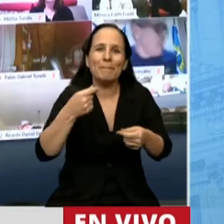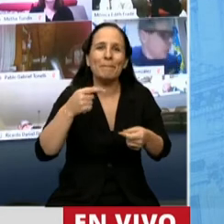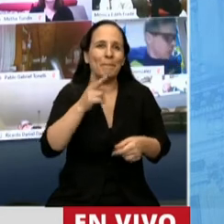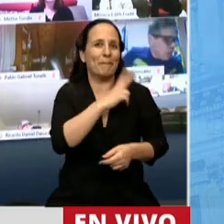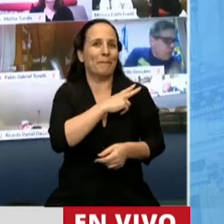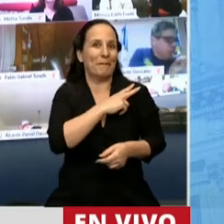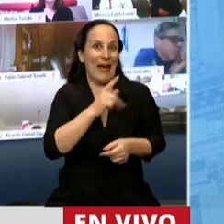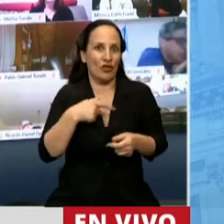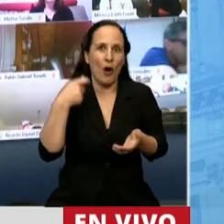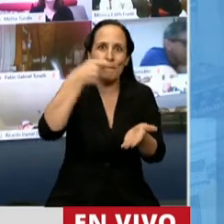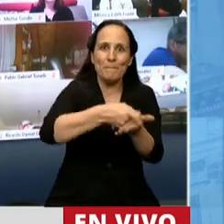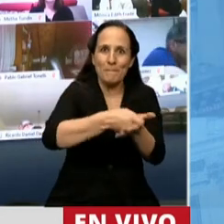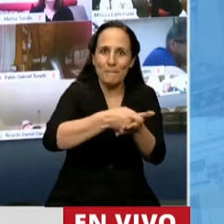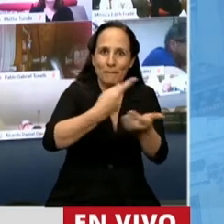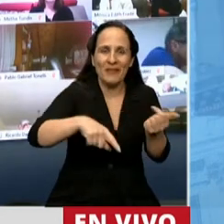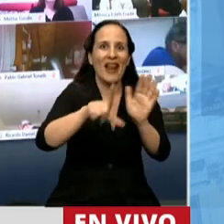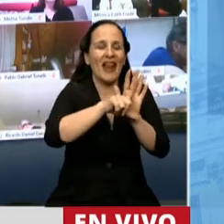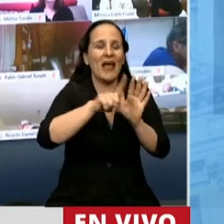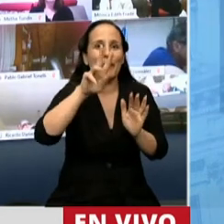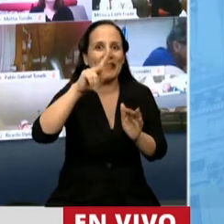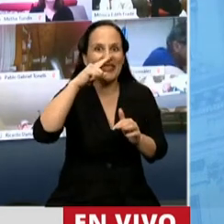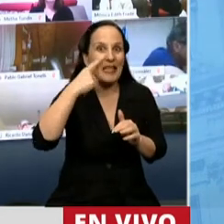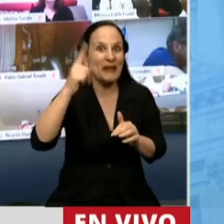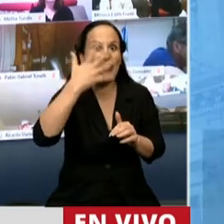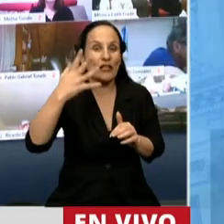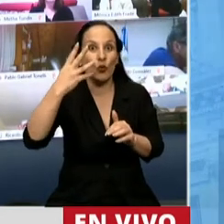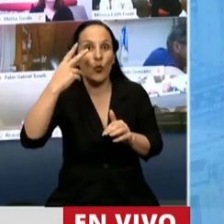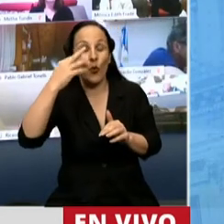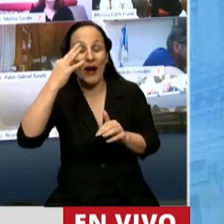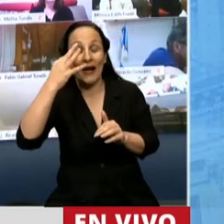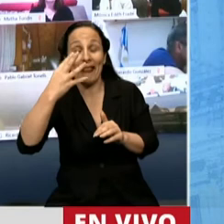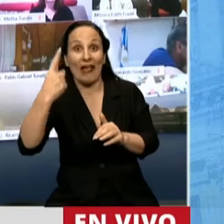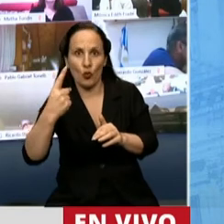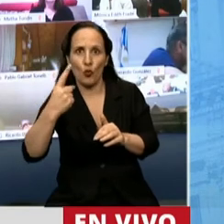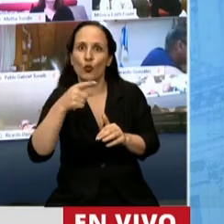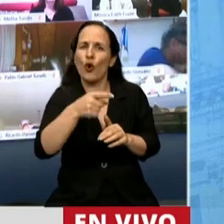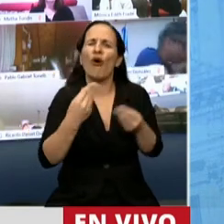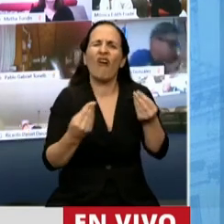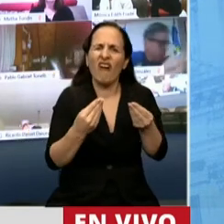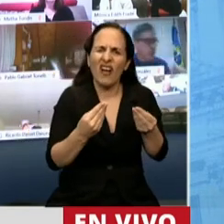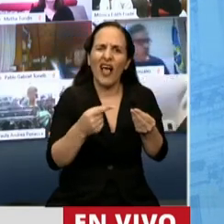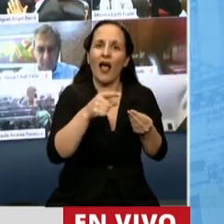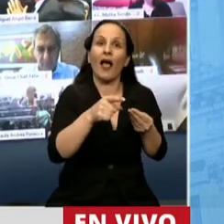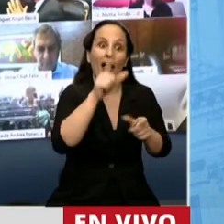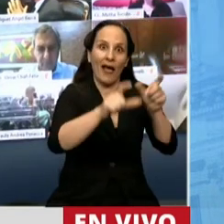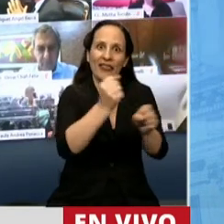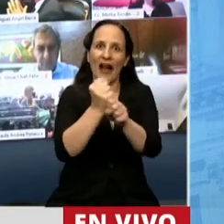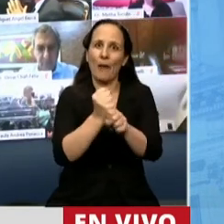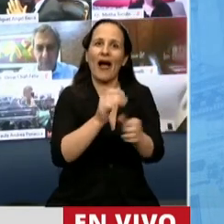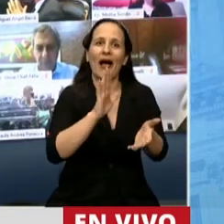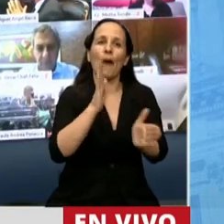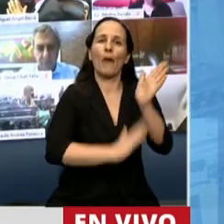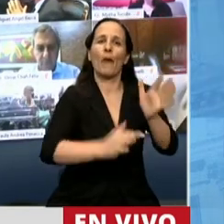patronales sancionada con la ley 27.541 que contribuía a la formalización del empleo.